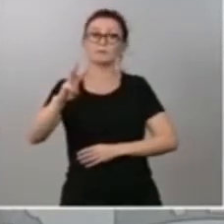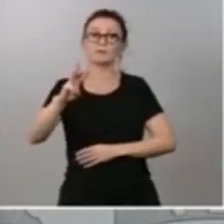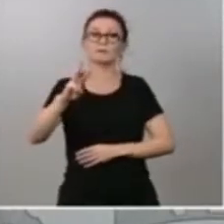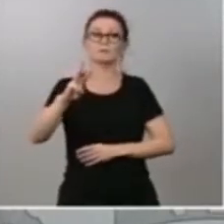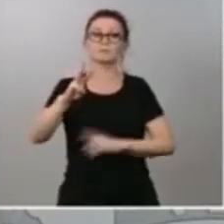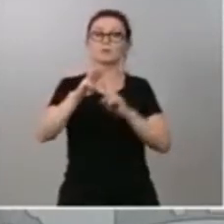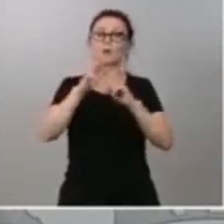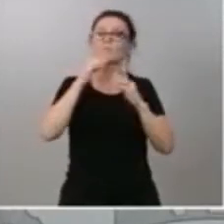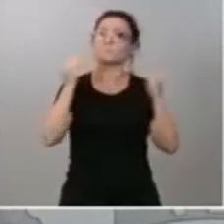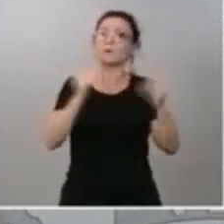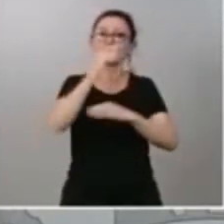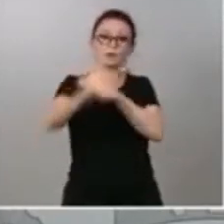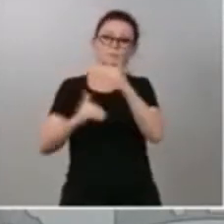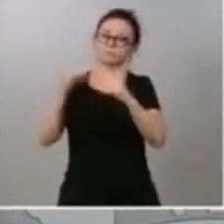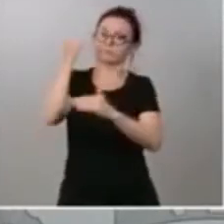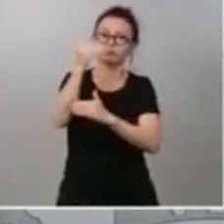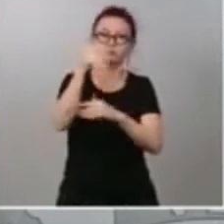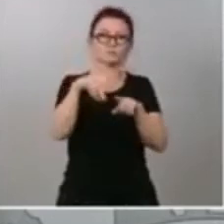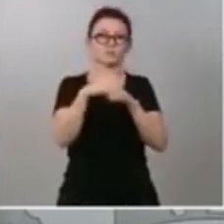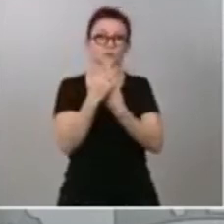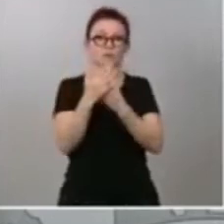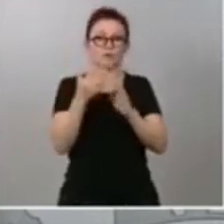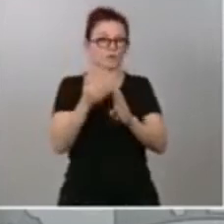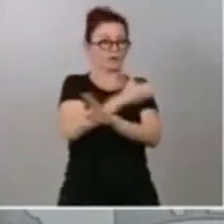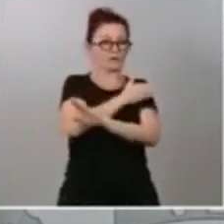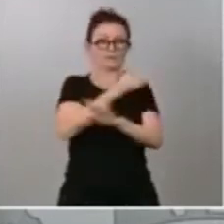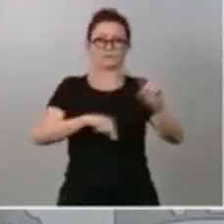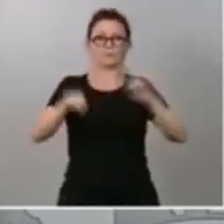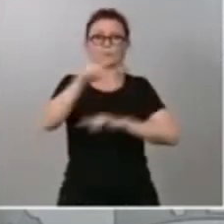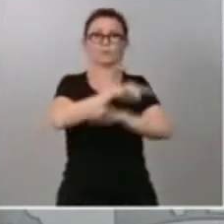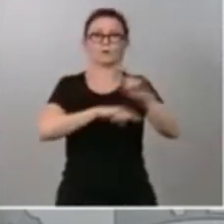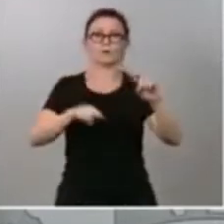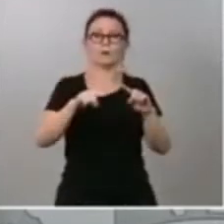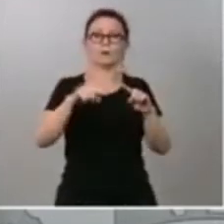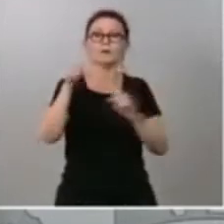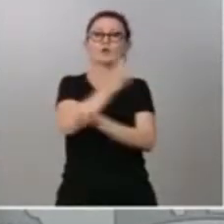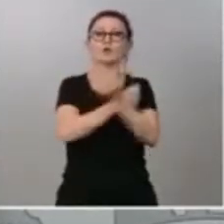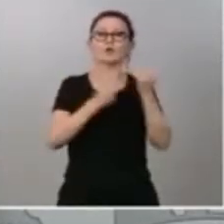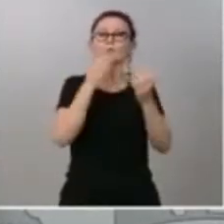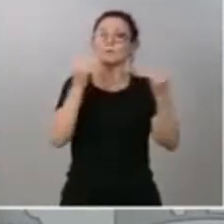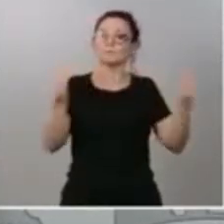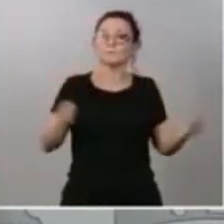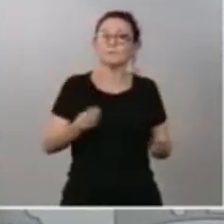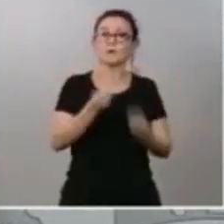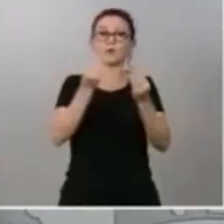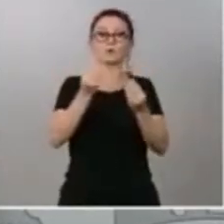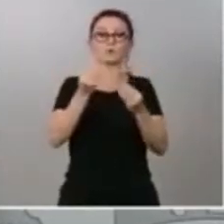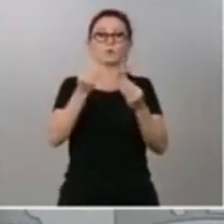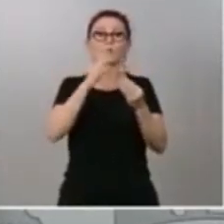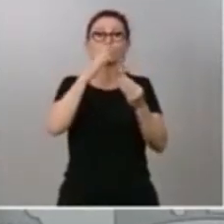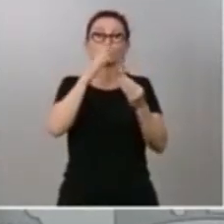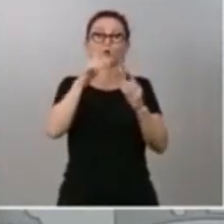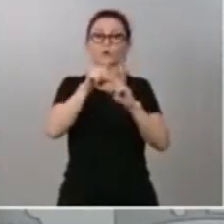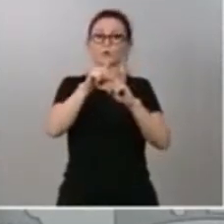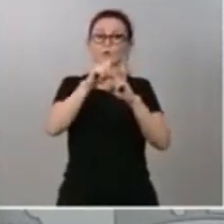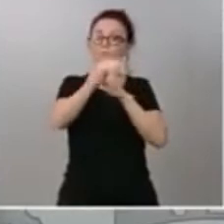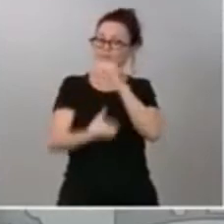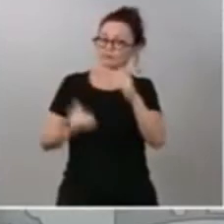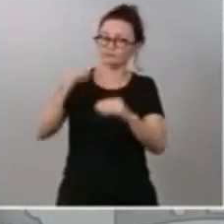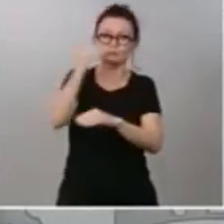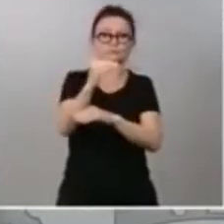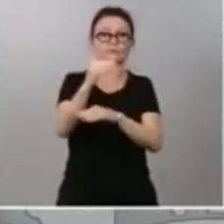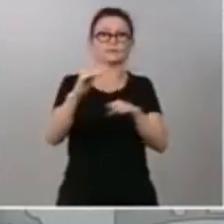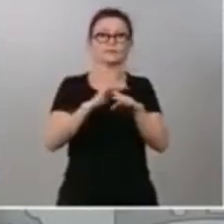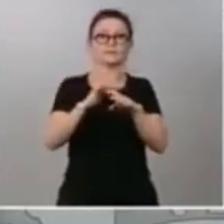y encontraremos una economía, además, en mejor forma, porque daremos un salto de digitalización, de sostenibilidad, de